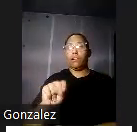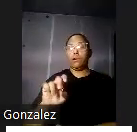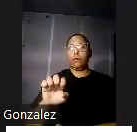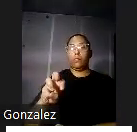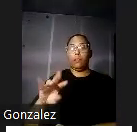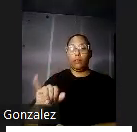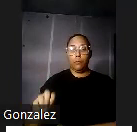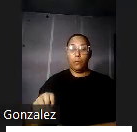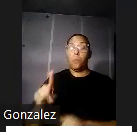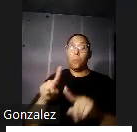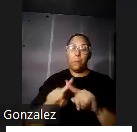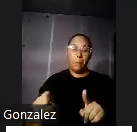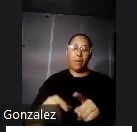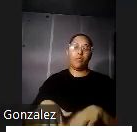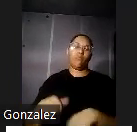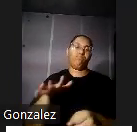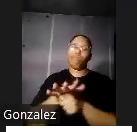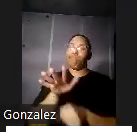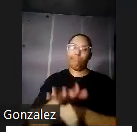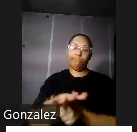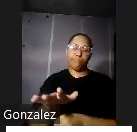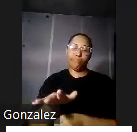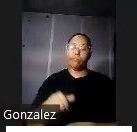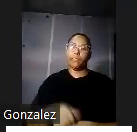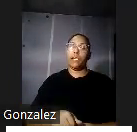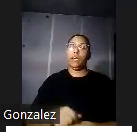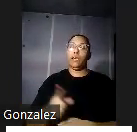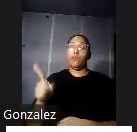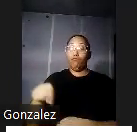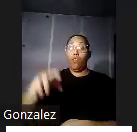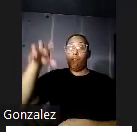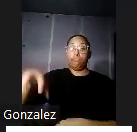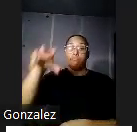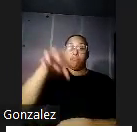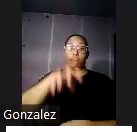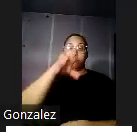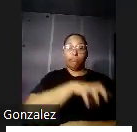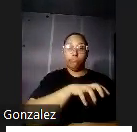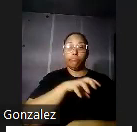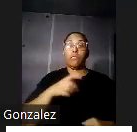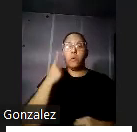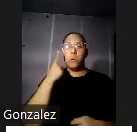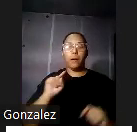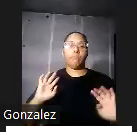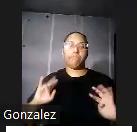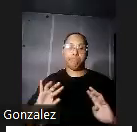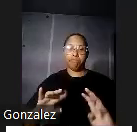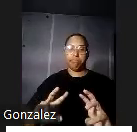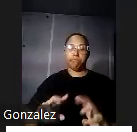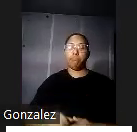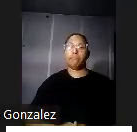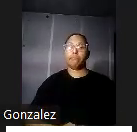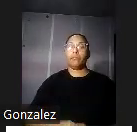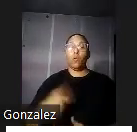locales fueron insuficientes y se instalaron carpas para acomodar a un mayor número de pacientes estos fueron llevados